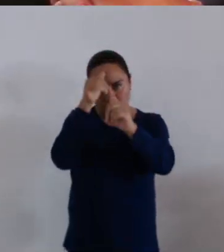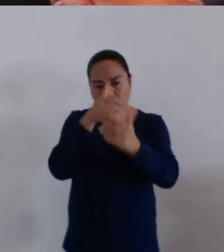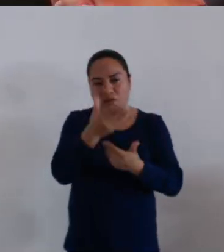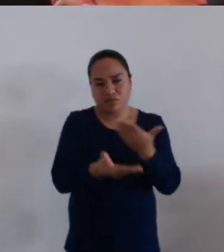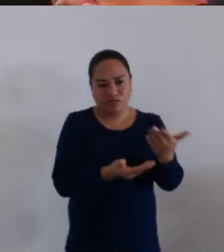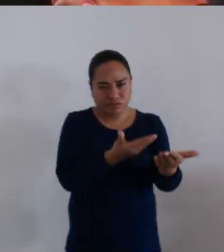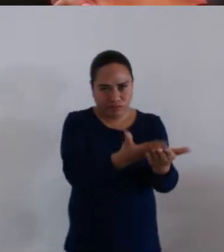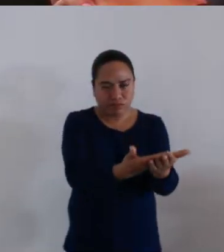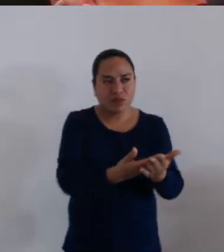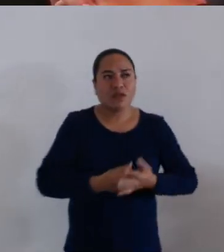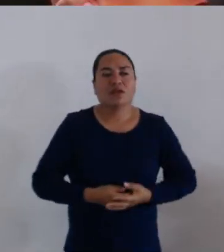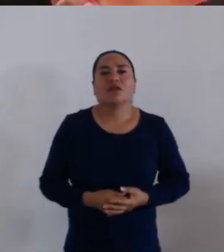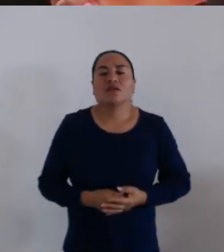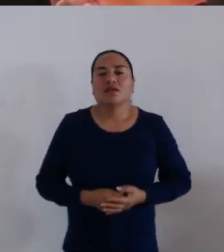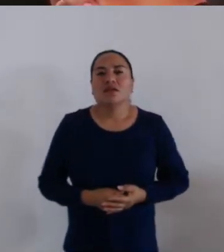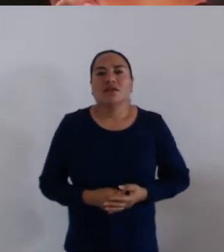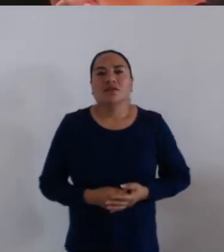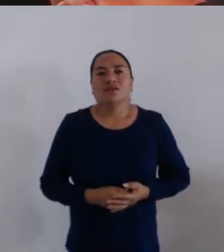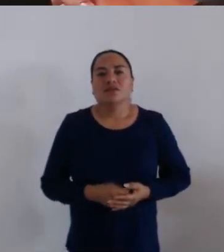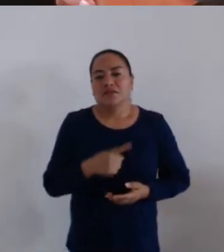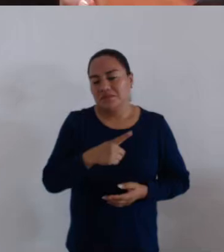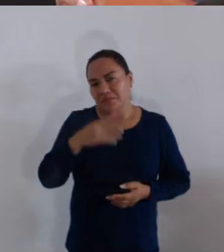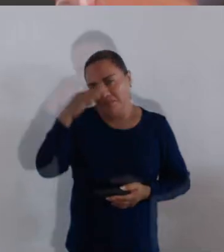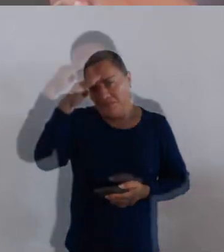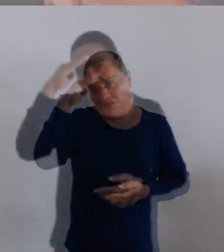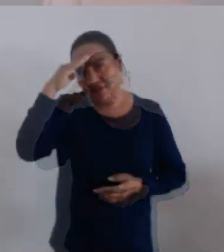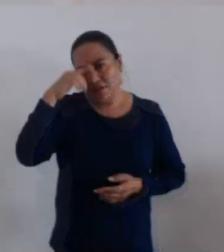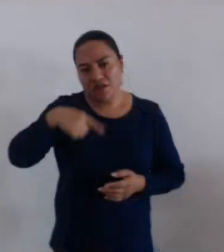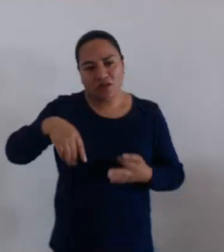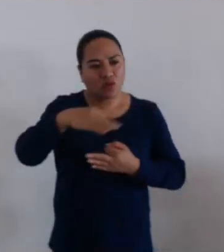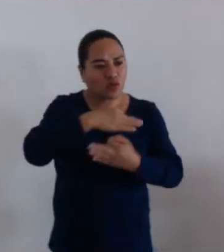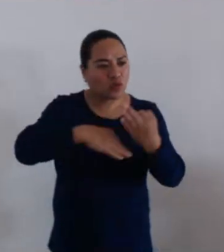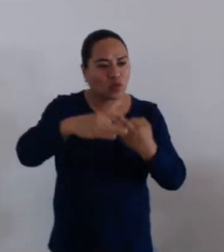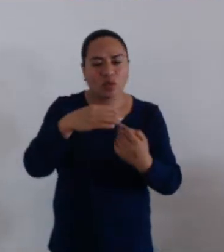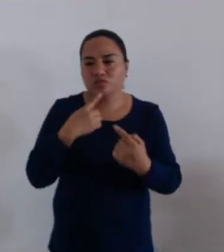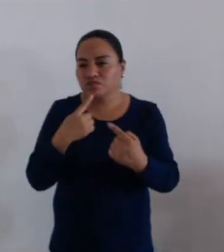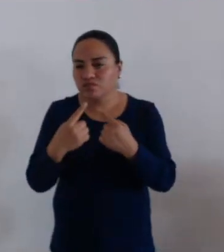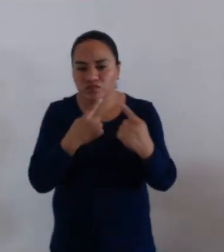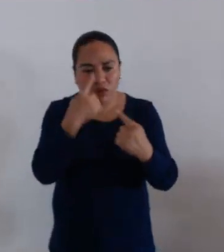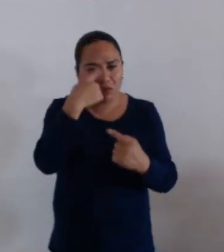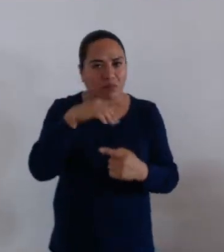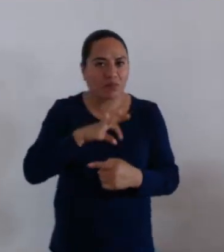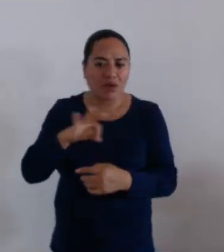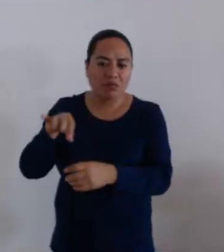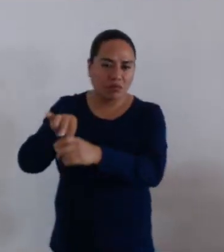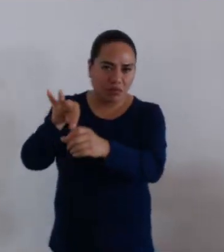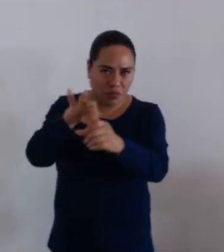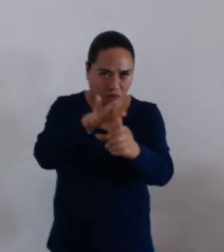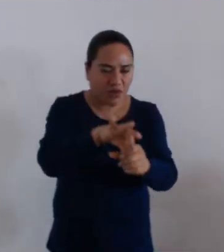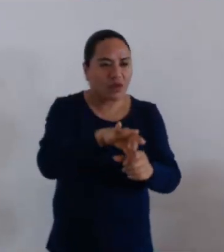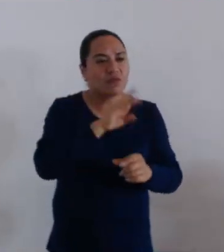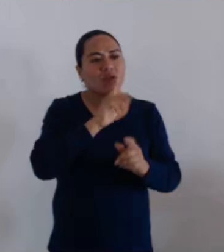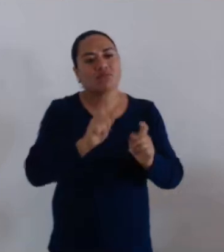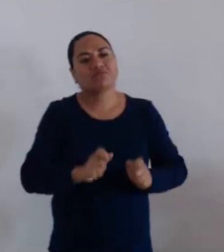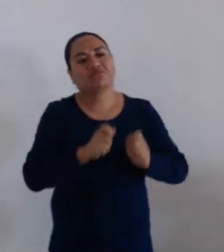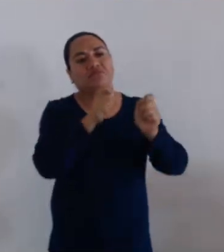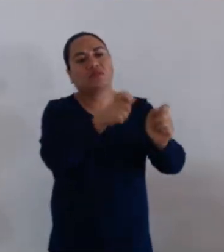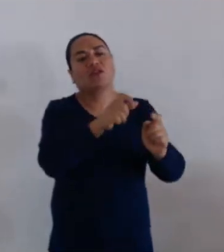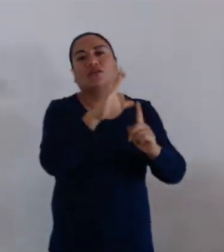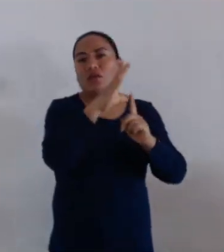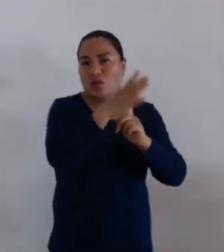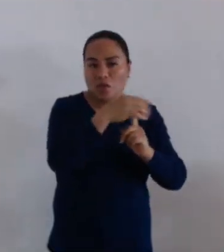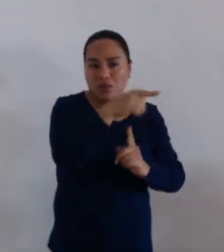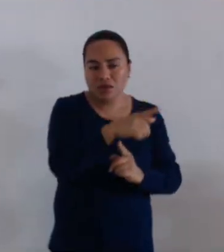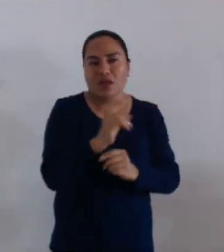y que más allá de pensar en votarlo, y considero, se tornará a comisiones para efecto de